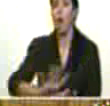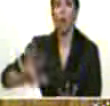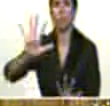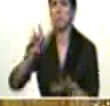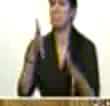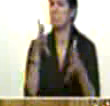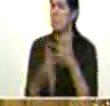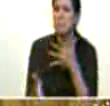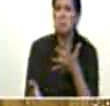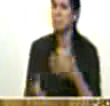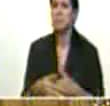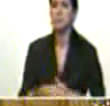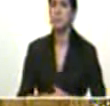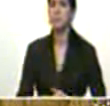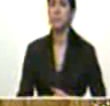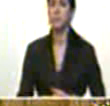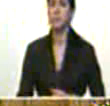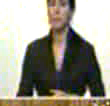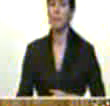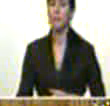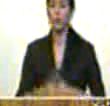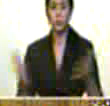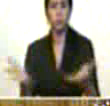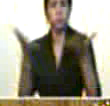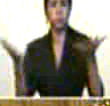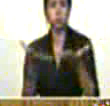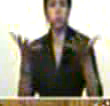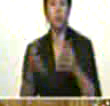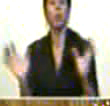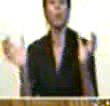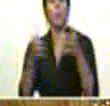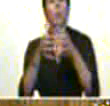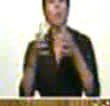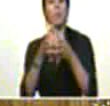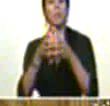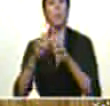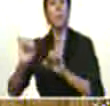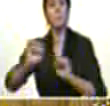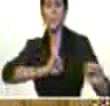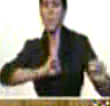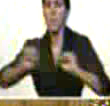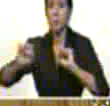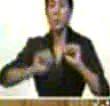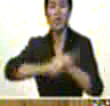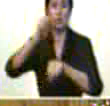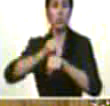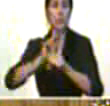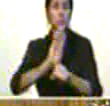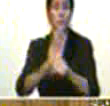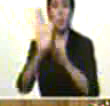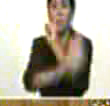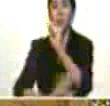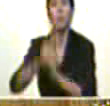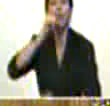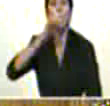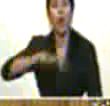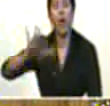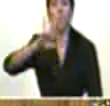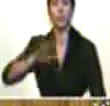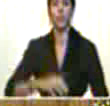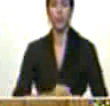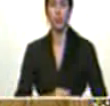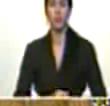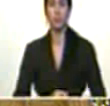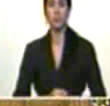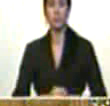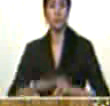espíritu? impulsar un gran movimiento nacional de protección del pueblo de recuperación